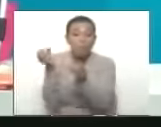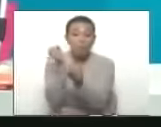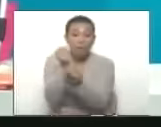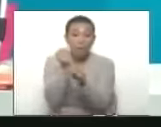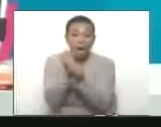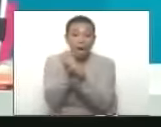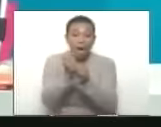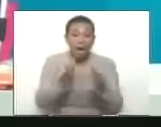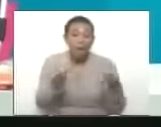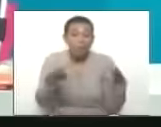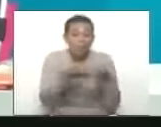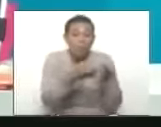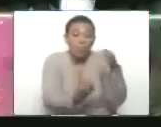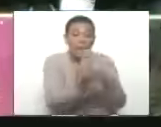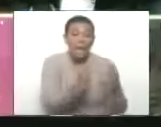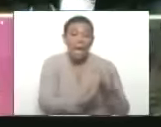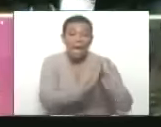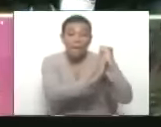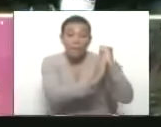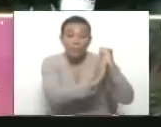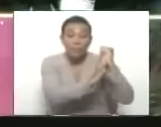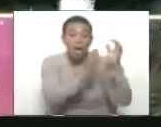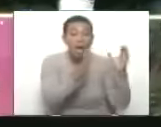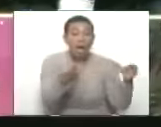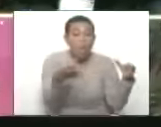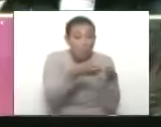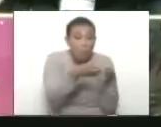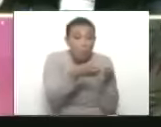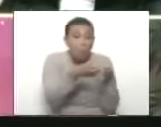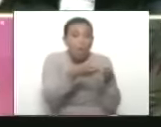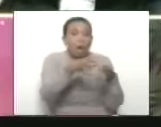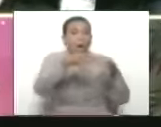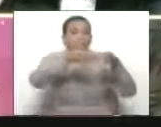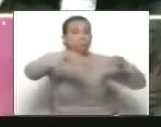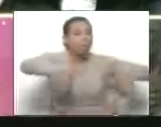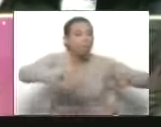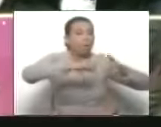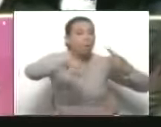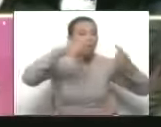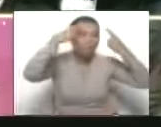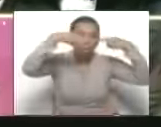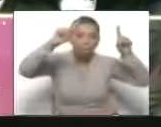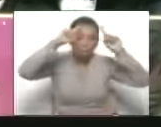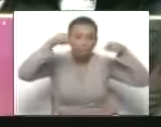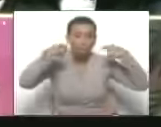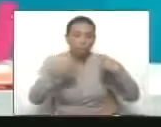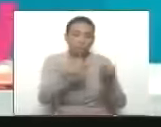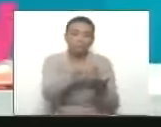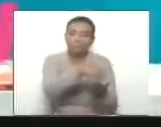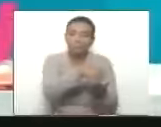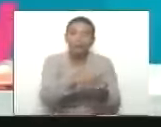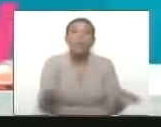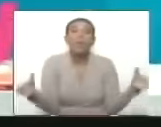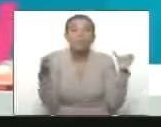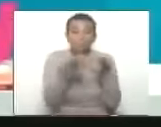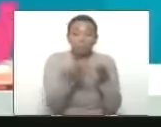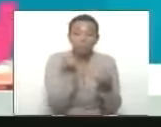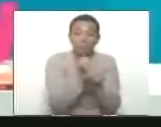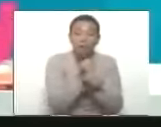La consigna es muy clara. Trabajo en equipo, victoria segura. Correcto.